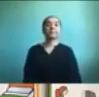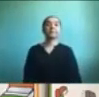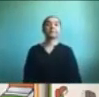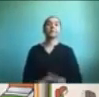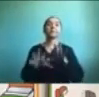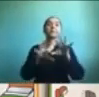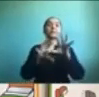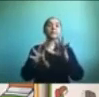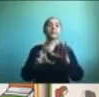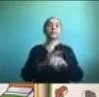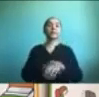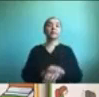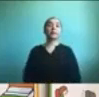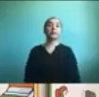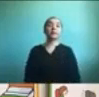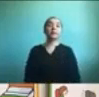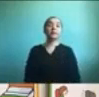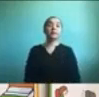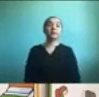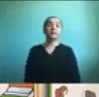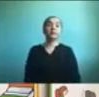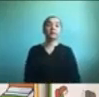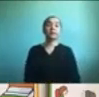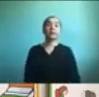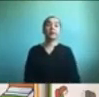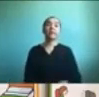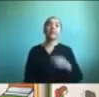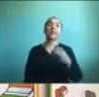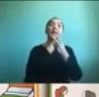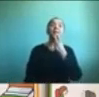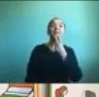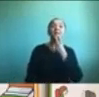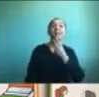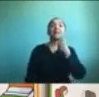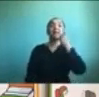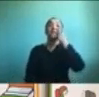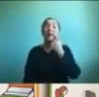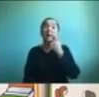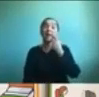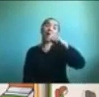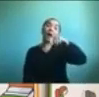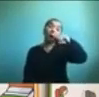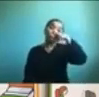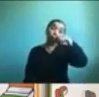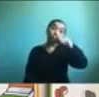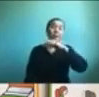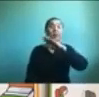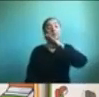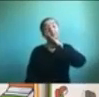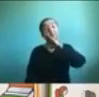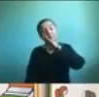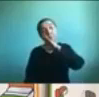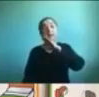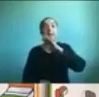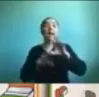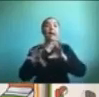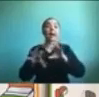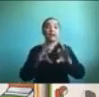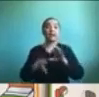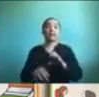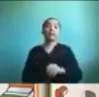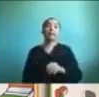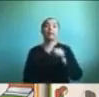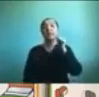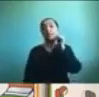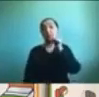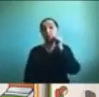tanto de la vida diaria como comer y dormir y distintas actividades que se pueden realizar en cada día por